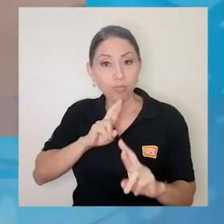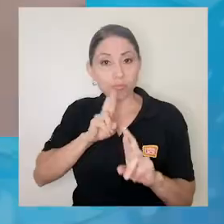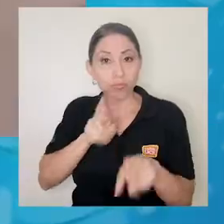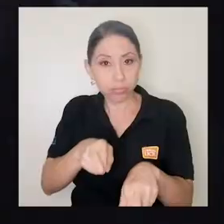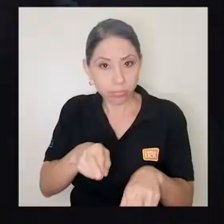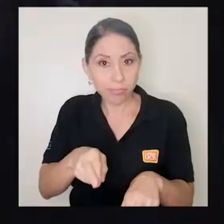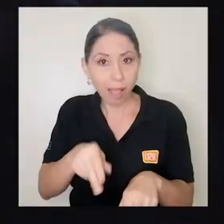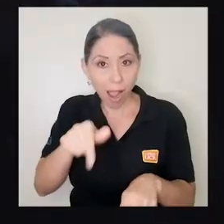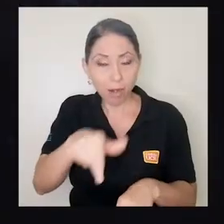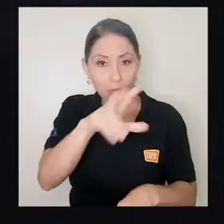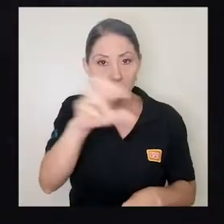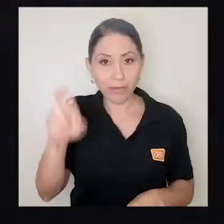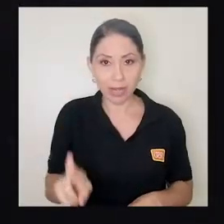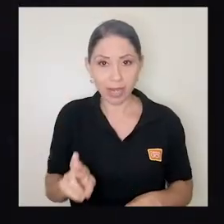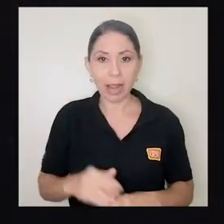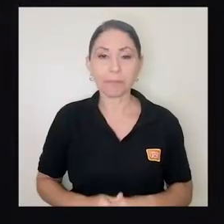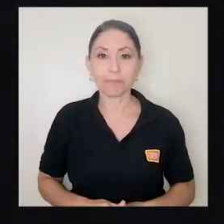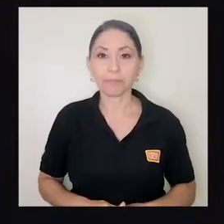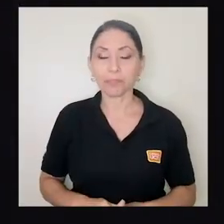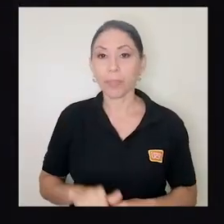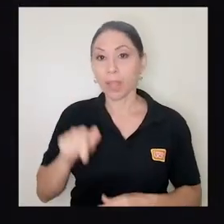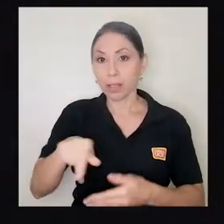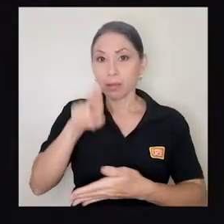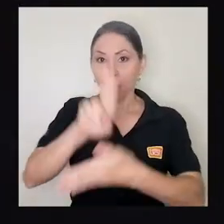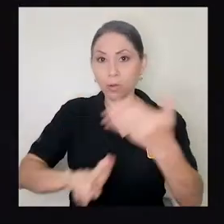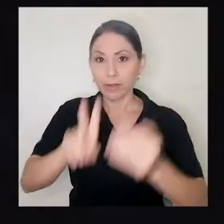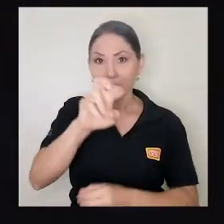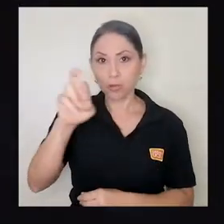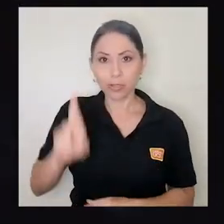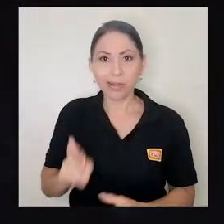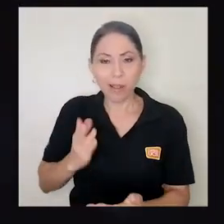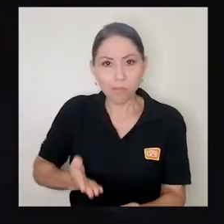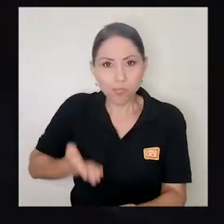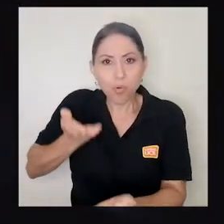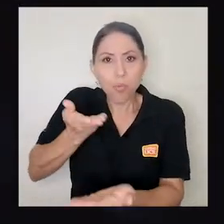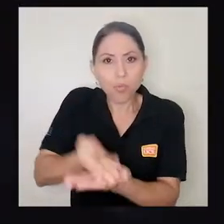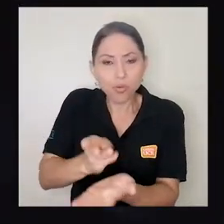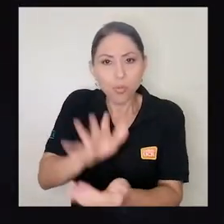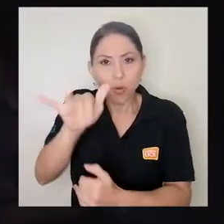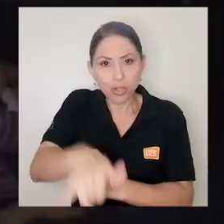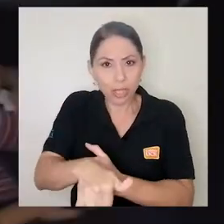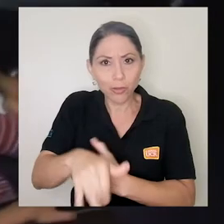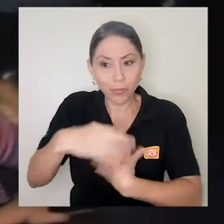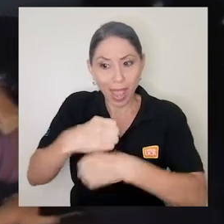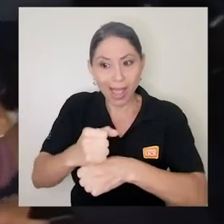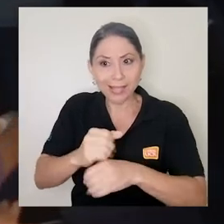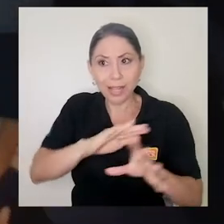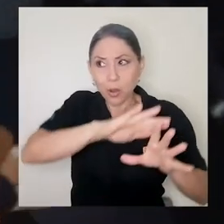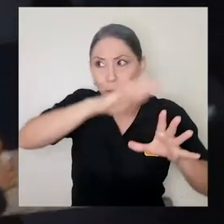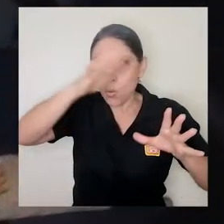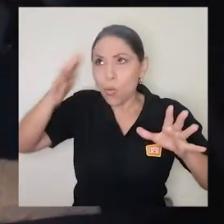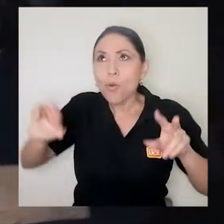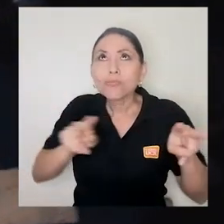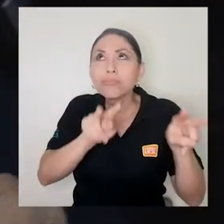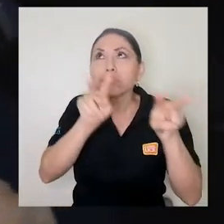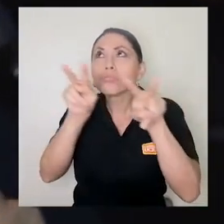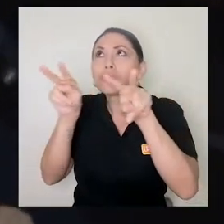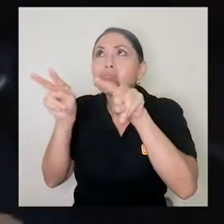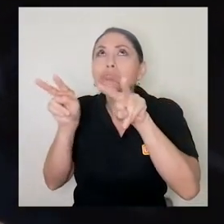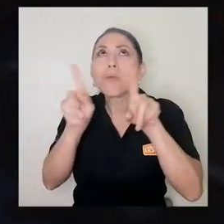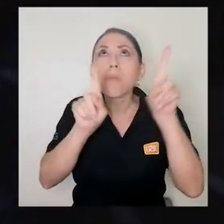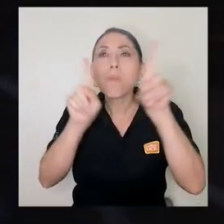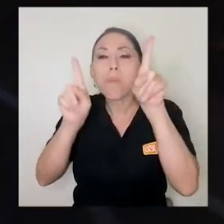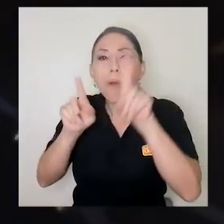japón a costa rica en el cual la universidad de costa rica propuso el proyecto de crear el planetario y fue la